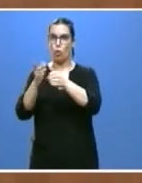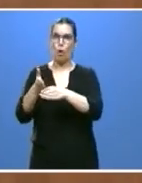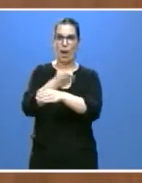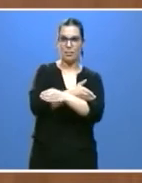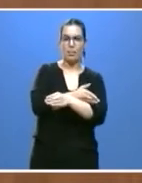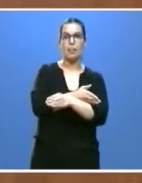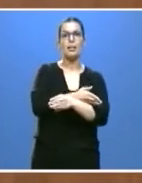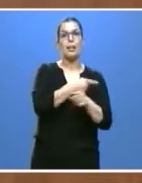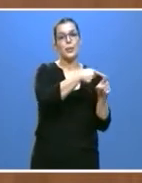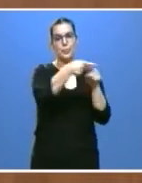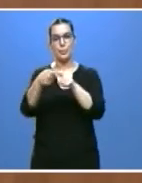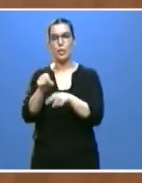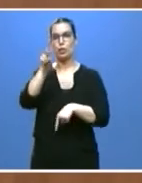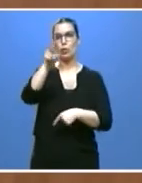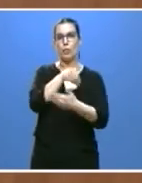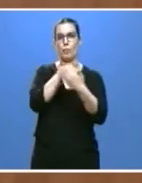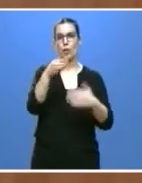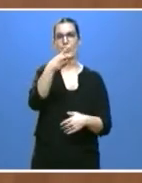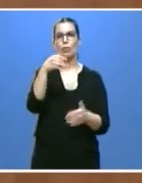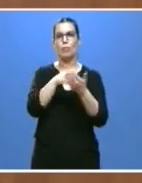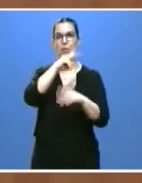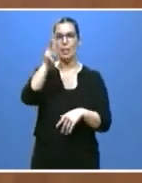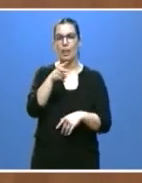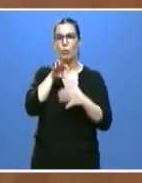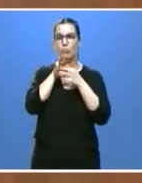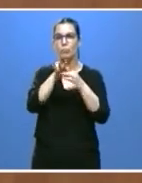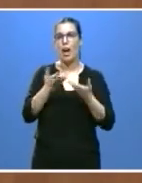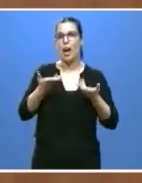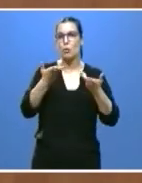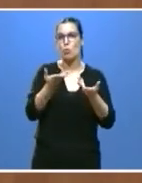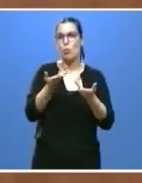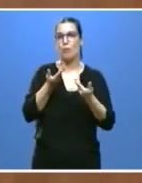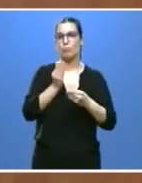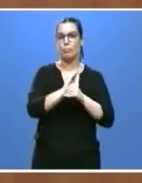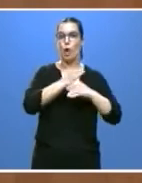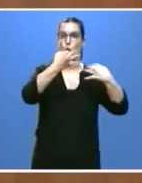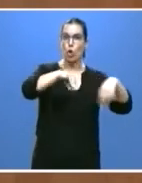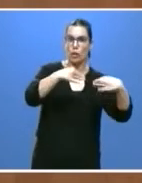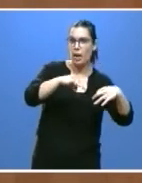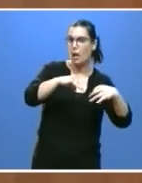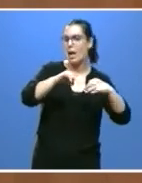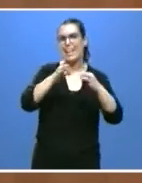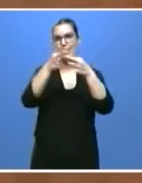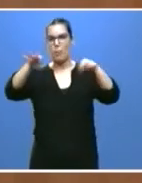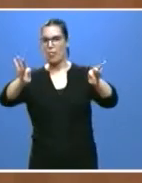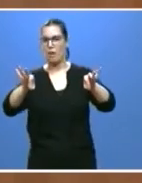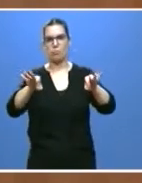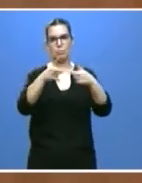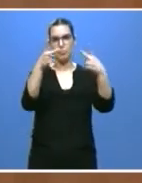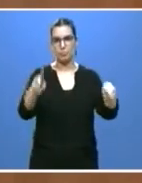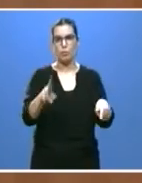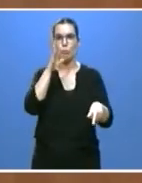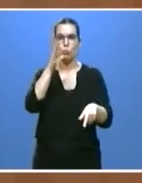.300.000 euros en ayudas ordinarias y especiales con motivo de la COVID. Y